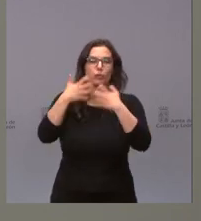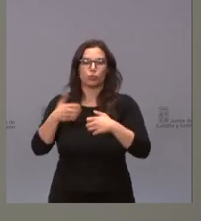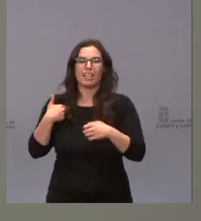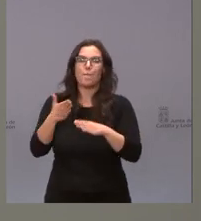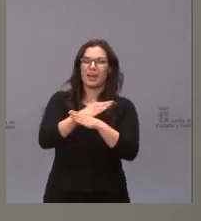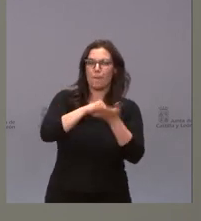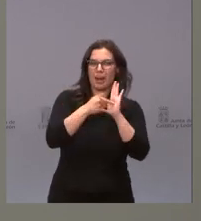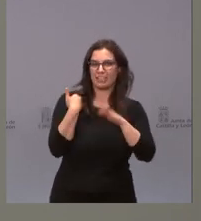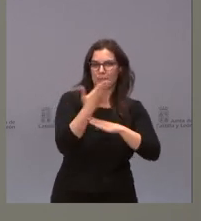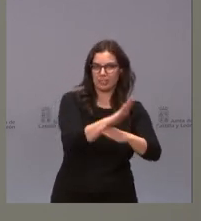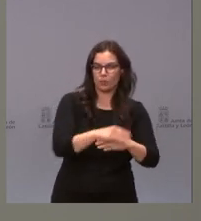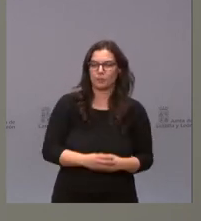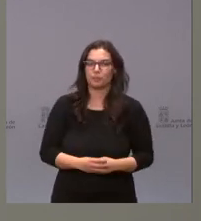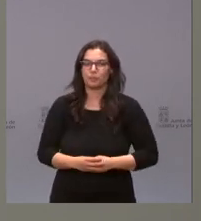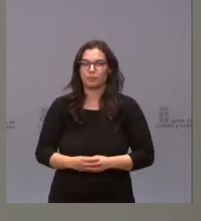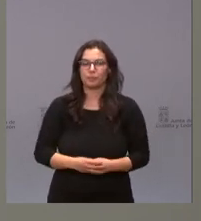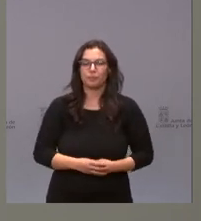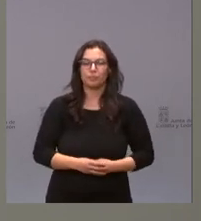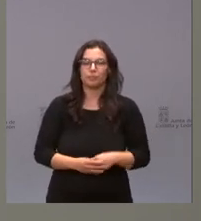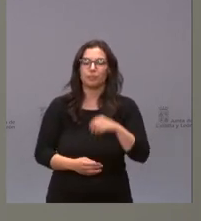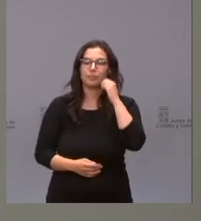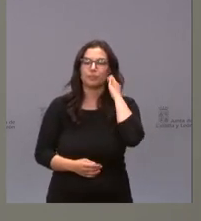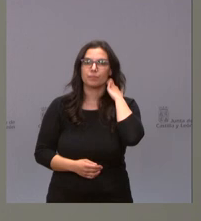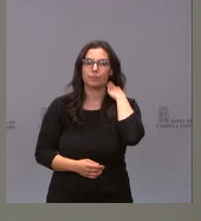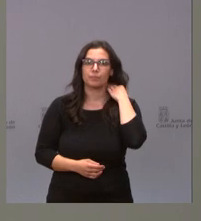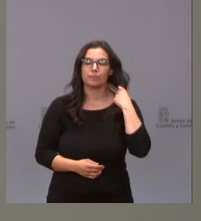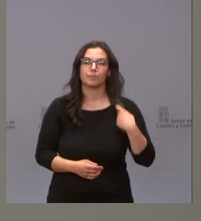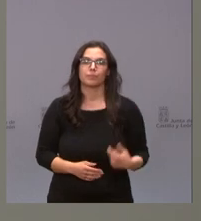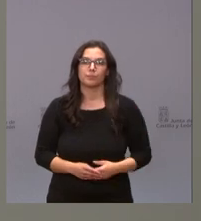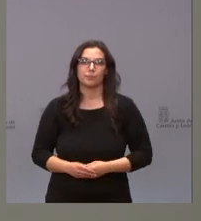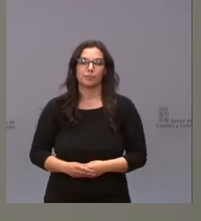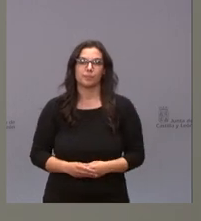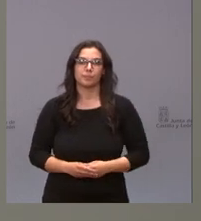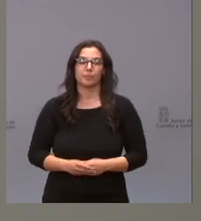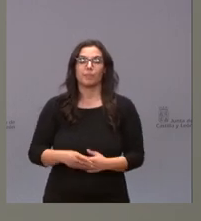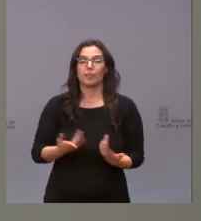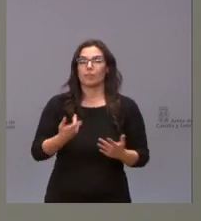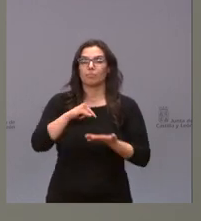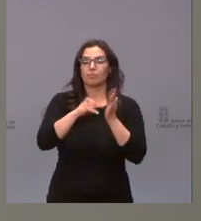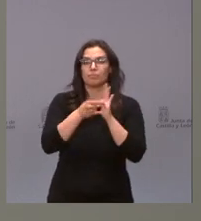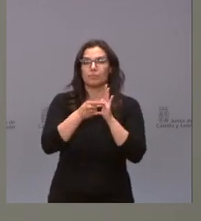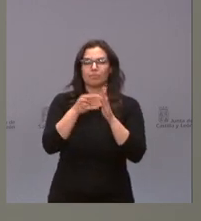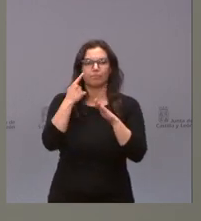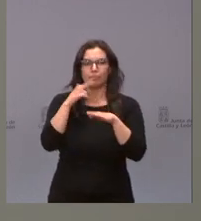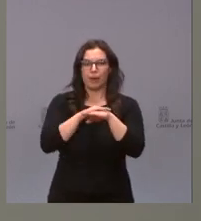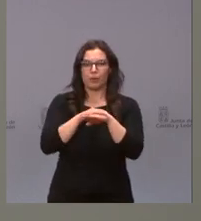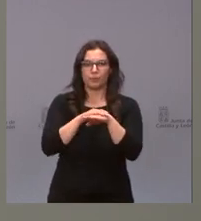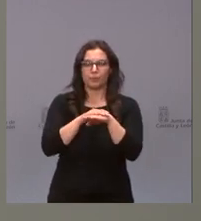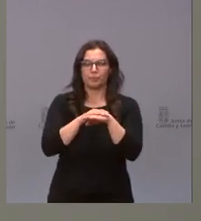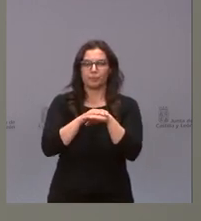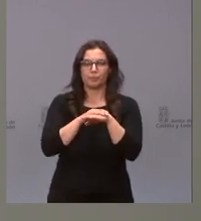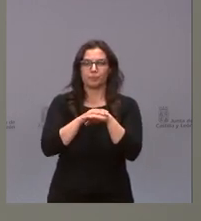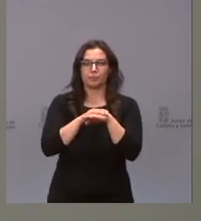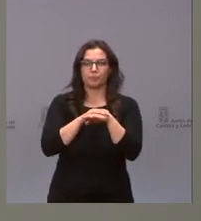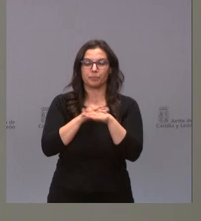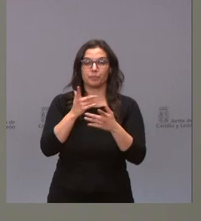que depende de la Consejería y que trata de la aprobación del primer plan de